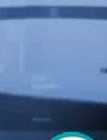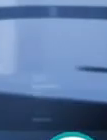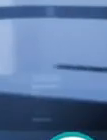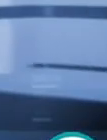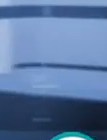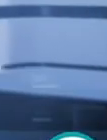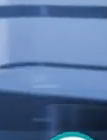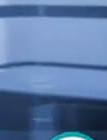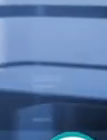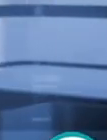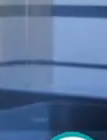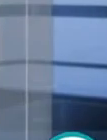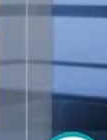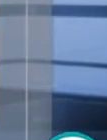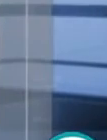oleajes y mareas.